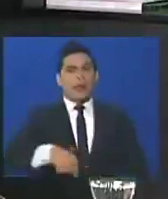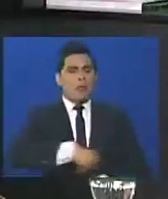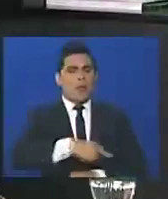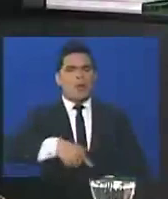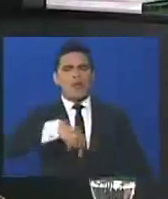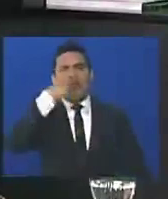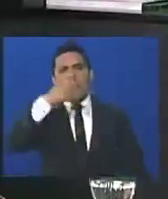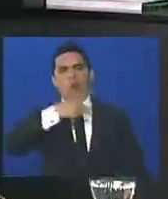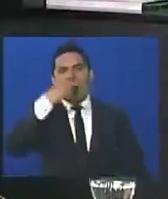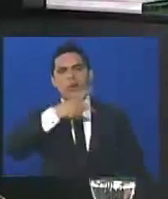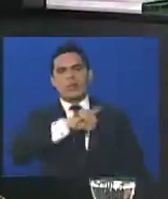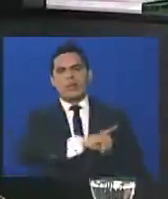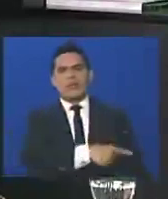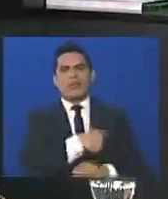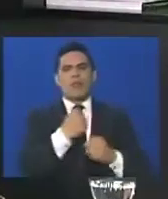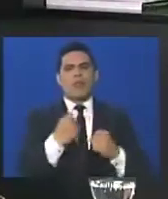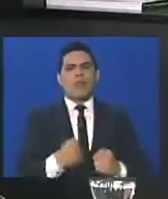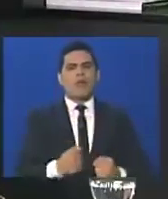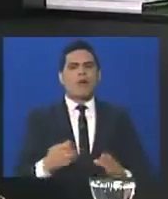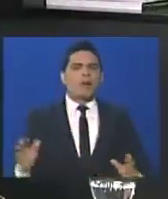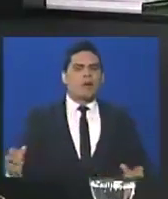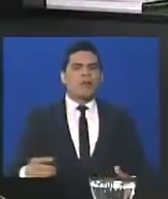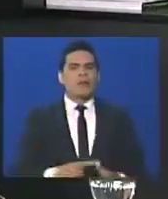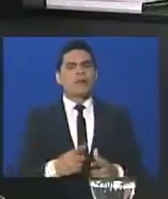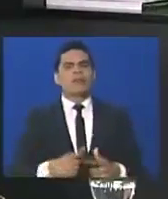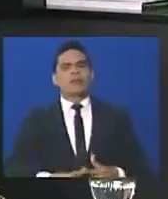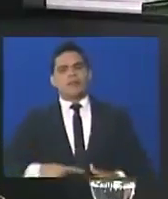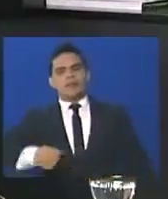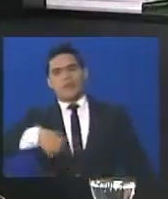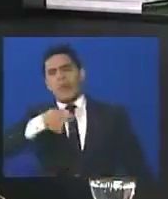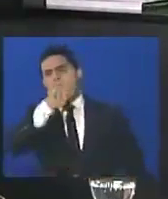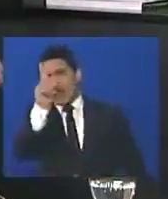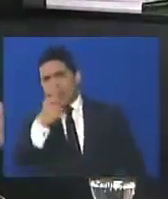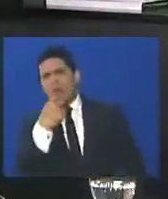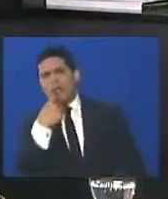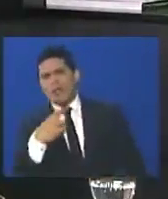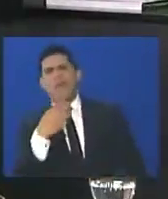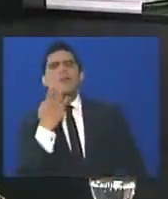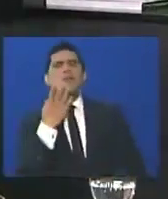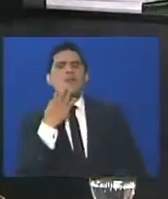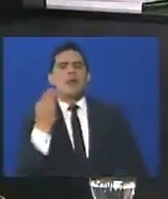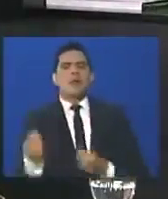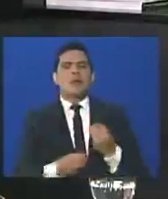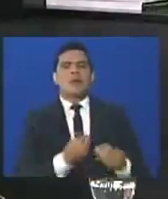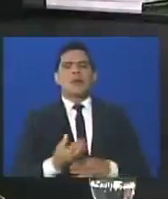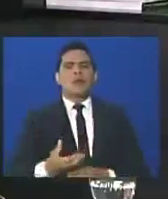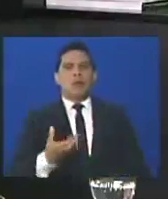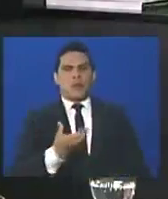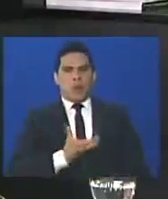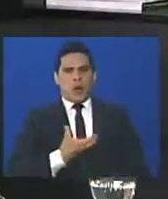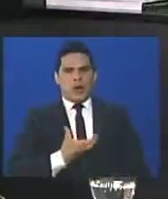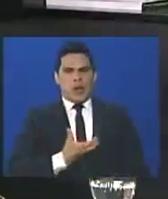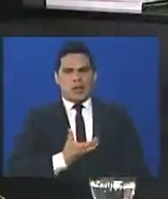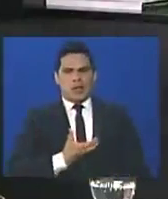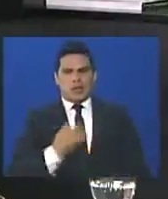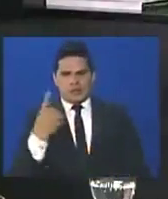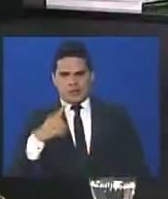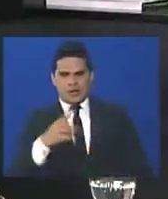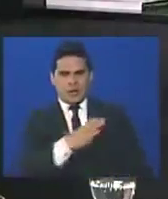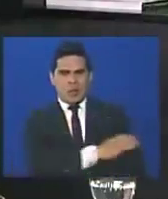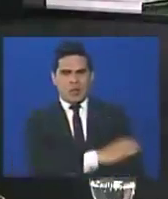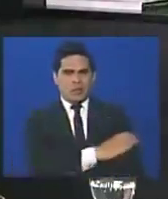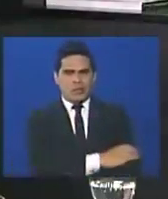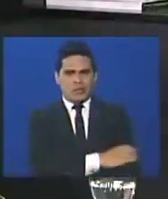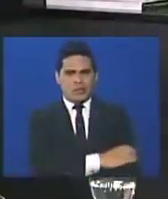un momento político álgido, entonces yo quiero preguntarles, si esos alcaldes, que están relacionados con la